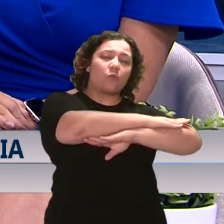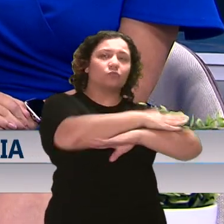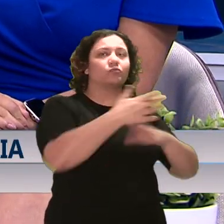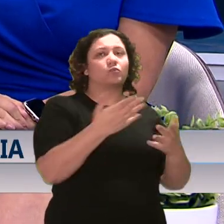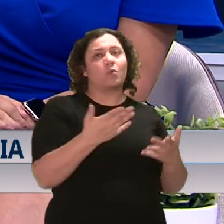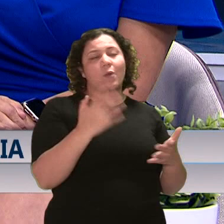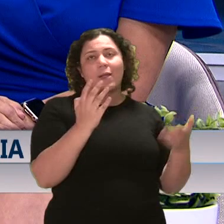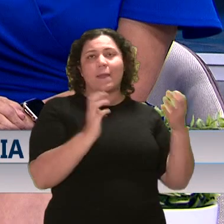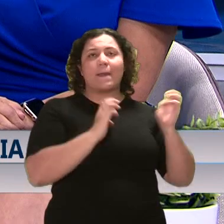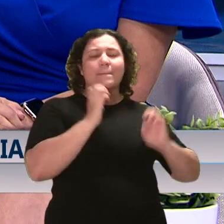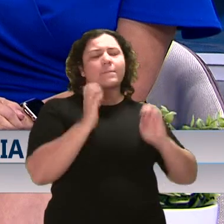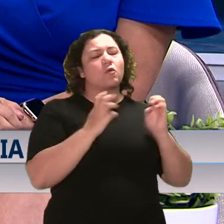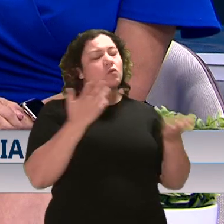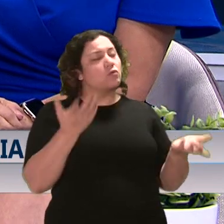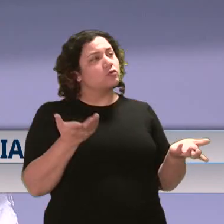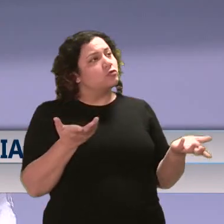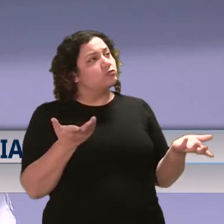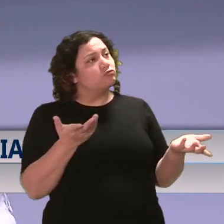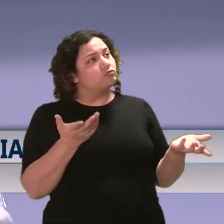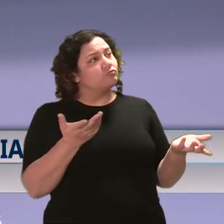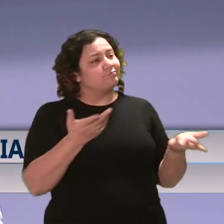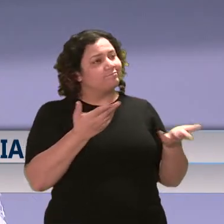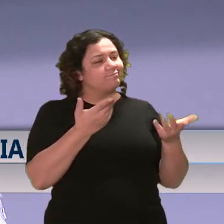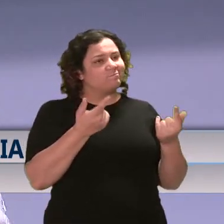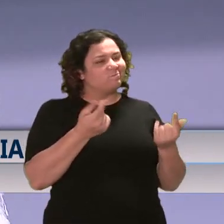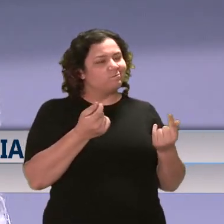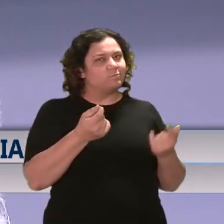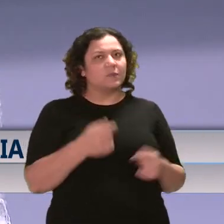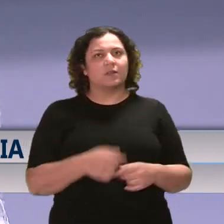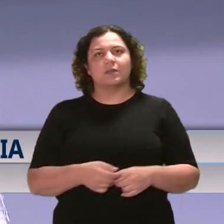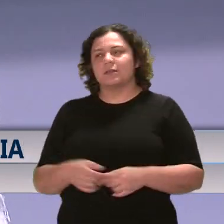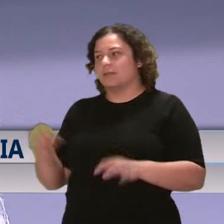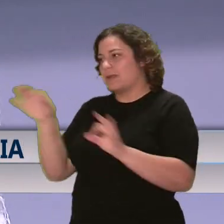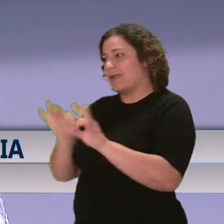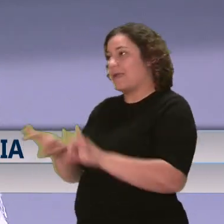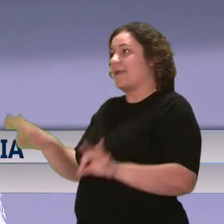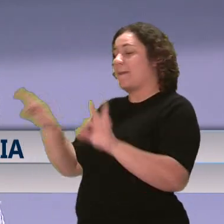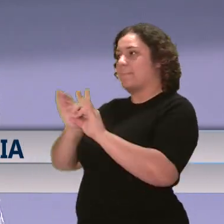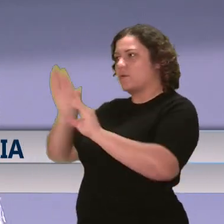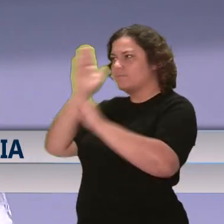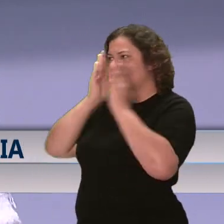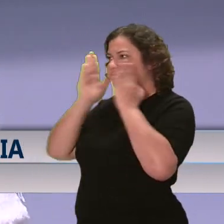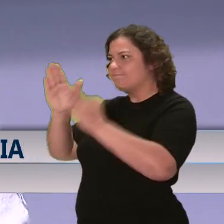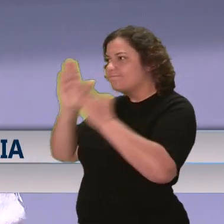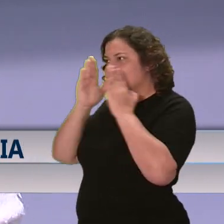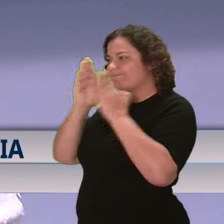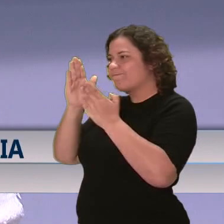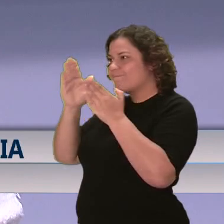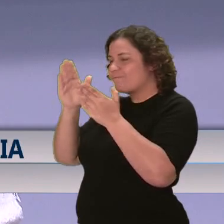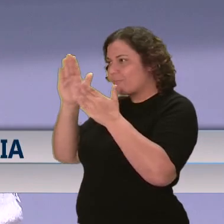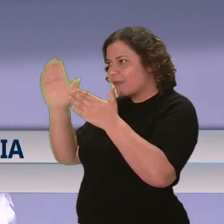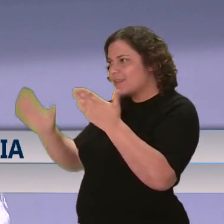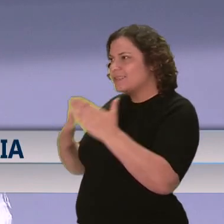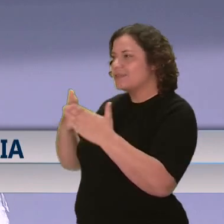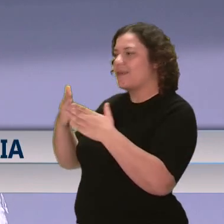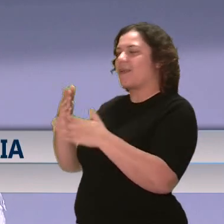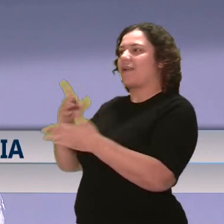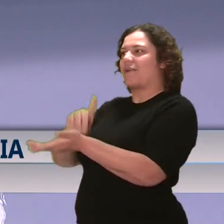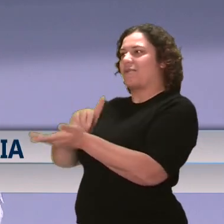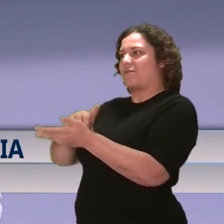emocional del niño? Importante. Atender la parte de llegar al pediatra, ¿verdad?